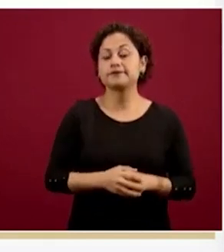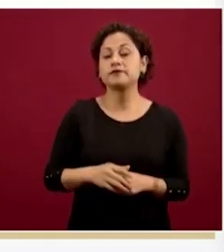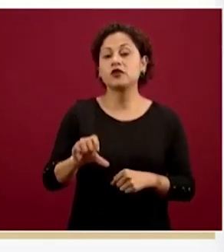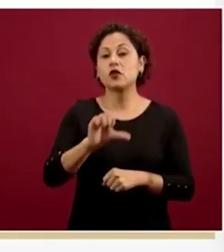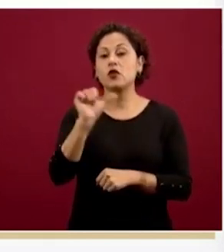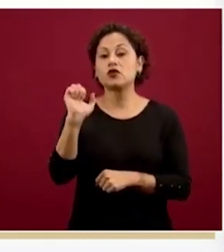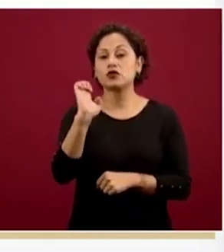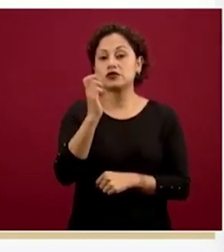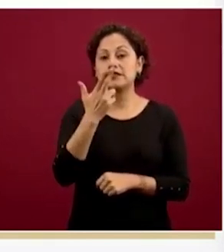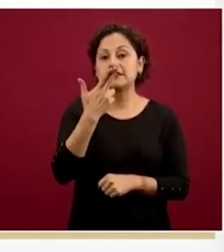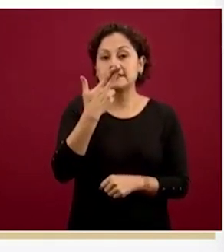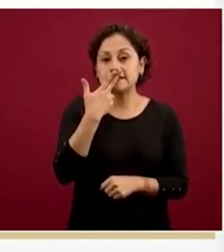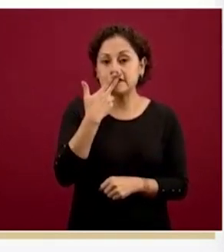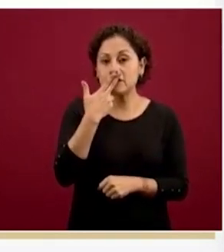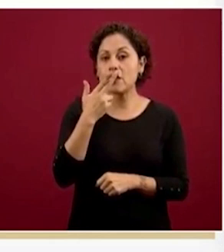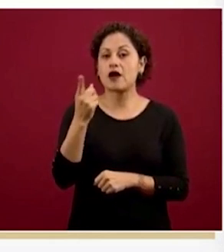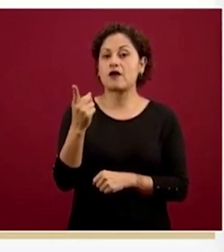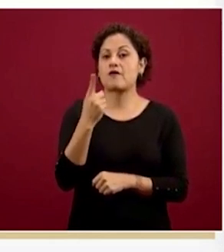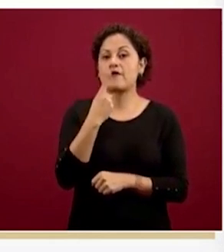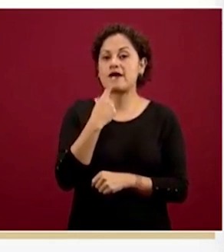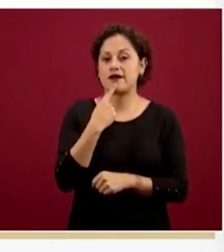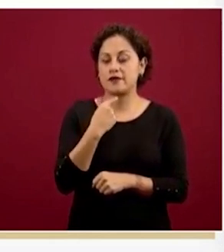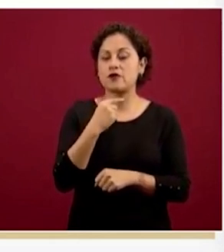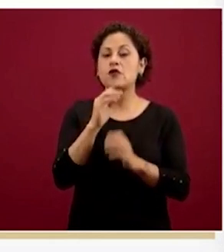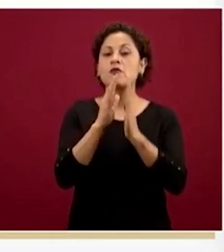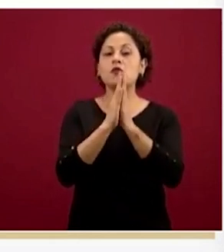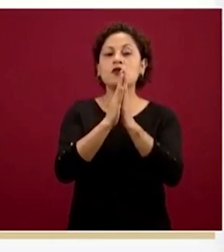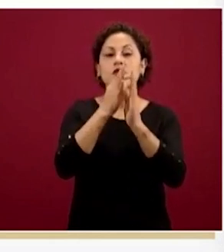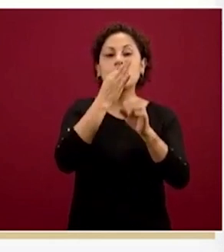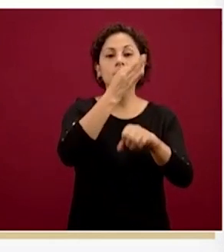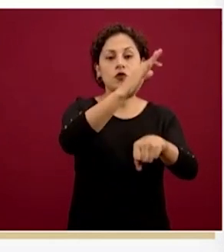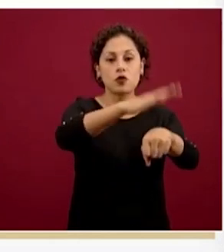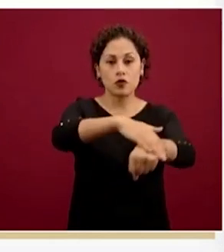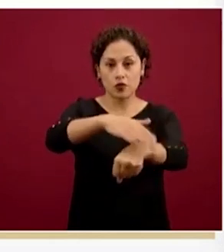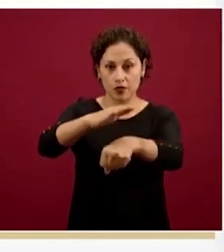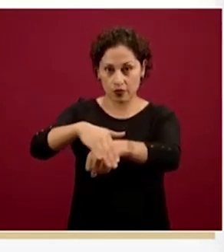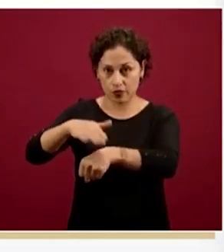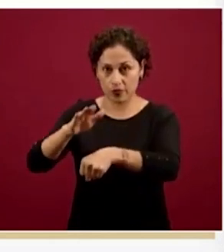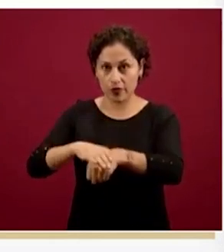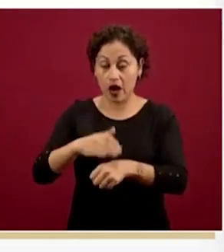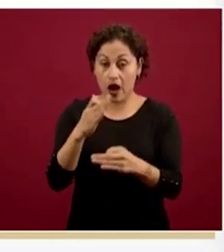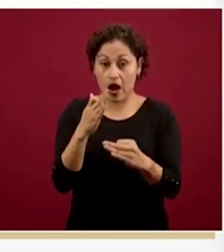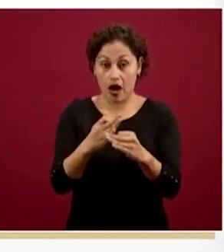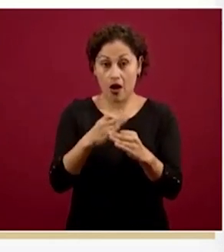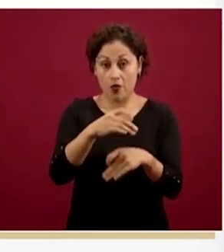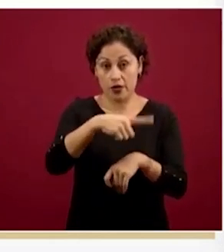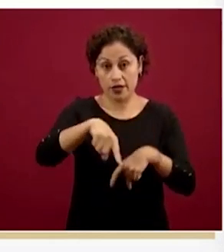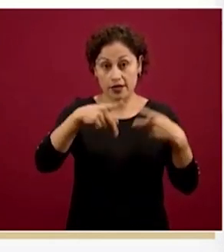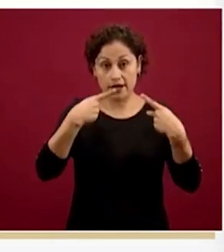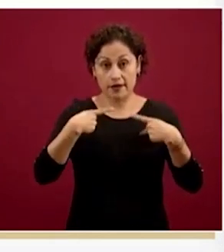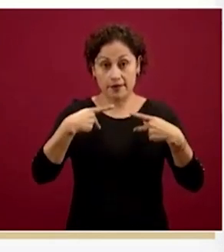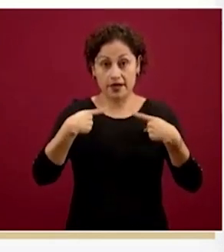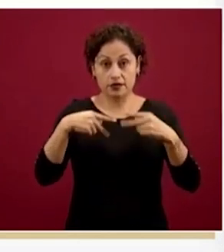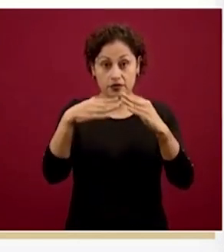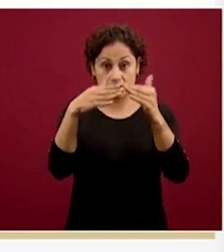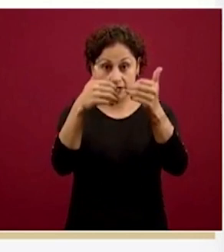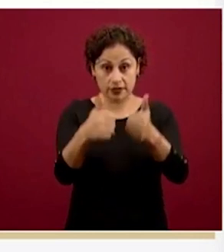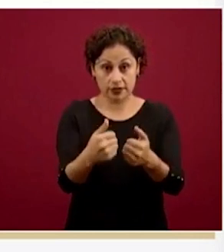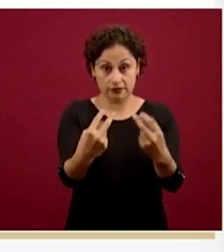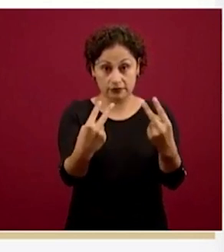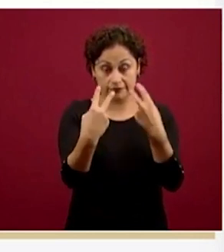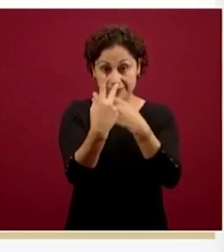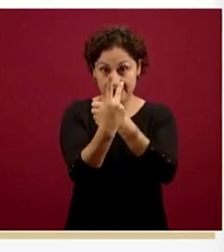por ciento, por favor también les hacemos el llamado. A todos ustedes que están en casa viéndonos desde su televisión o sus redes